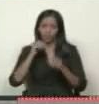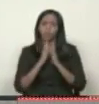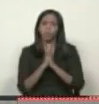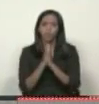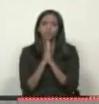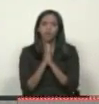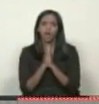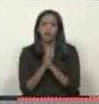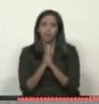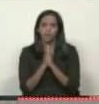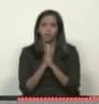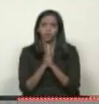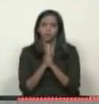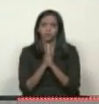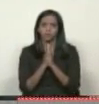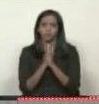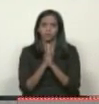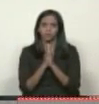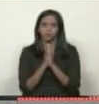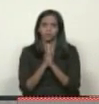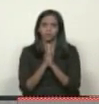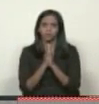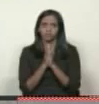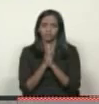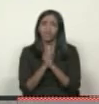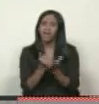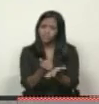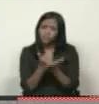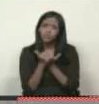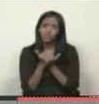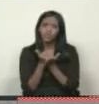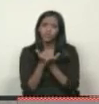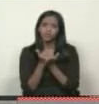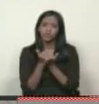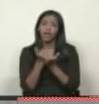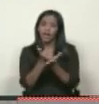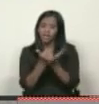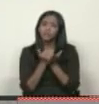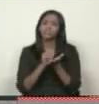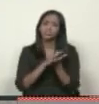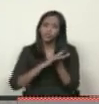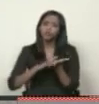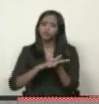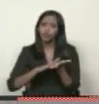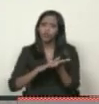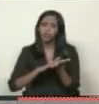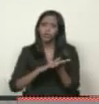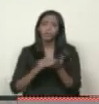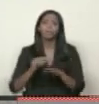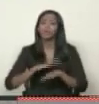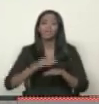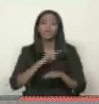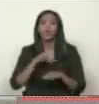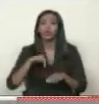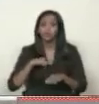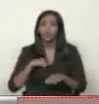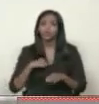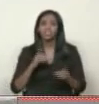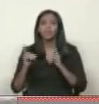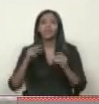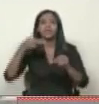ayuden, ayuden de que se solucione, se solucione, porque nosotros dependemos de PDVSA.